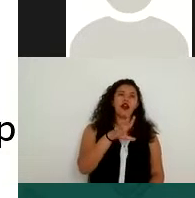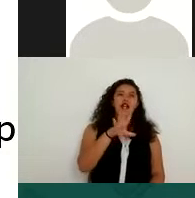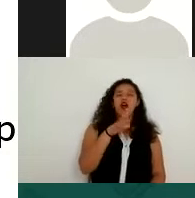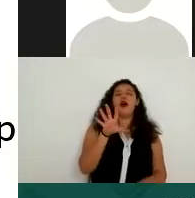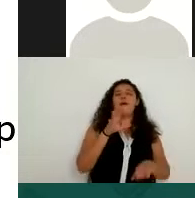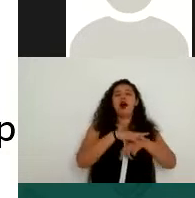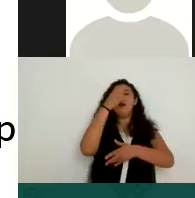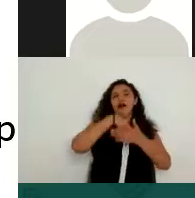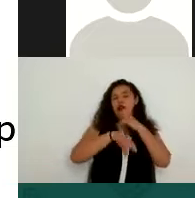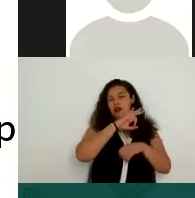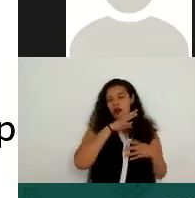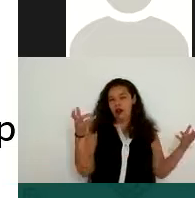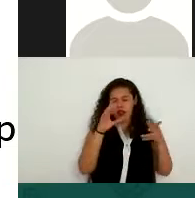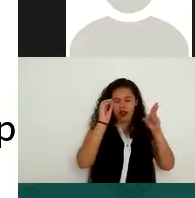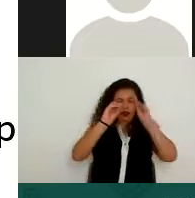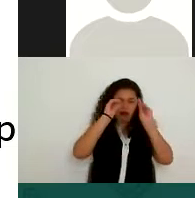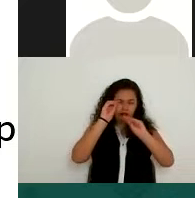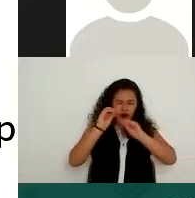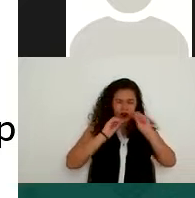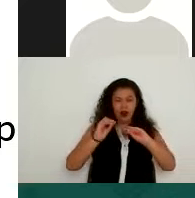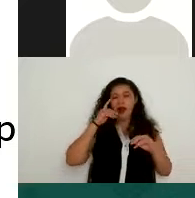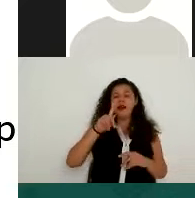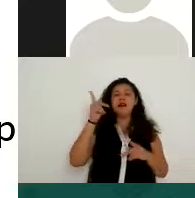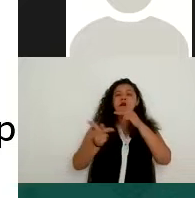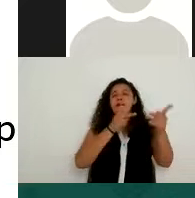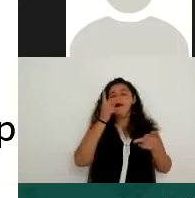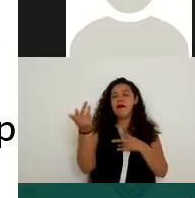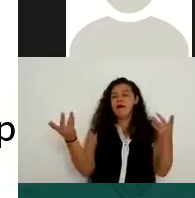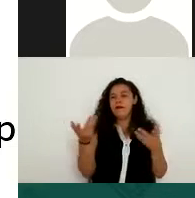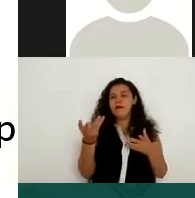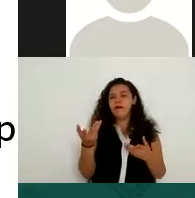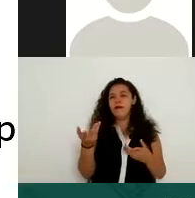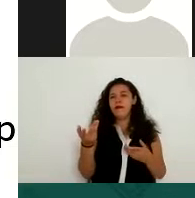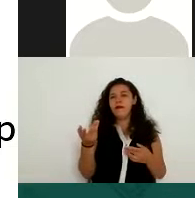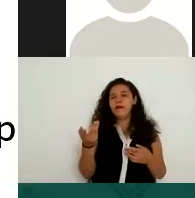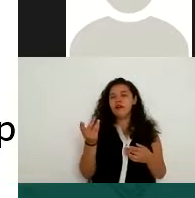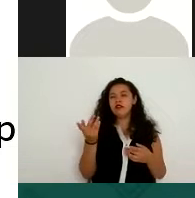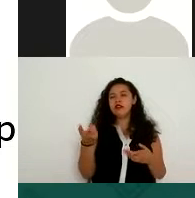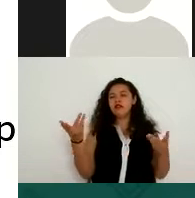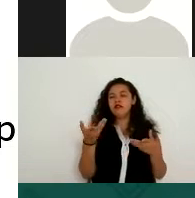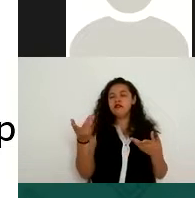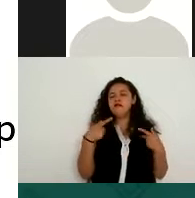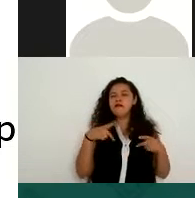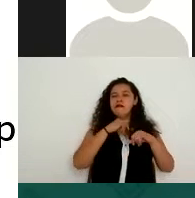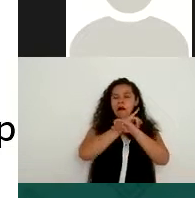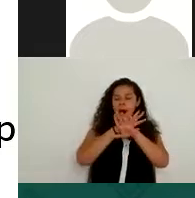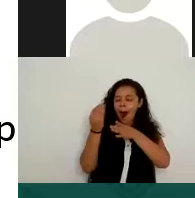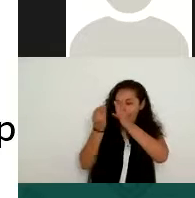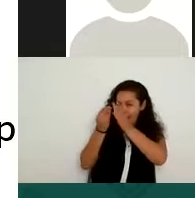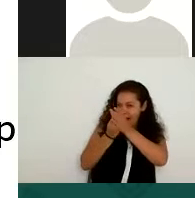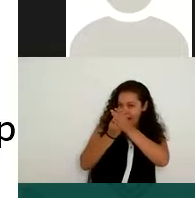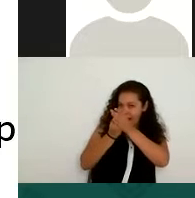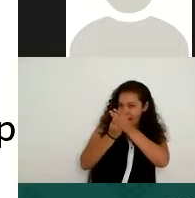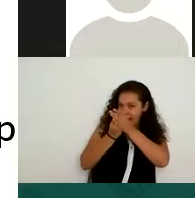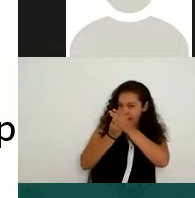Entonces, en esta amplitud ¿qué hace? Se te da, se te está proporcionando un dato personal, ¿no? Y entonces,